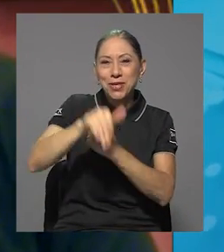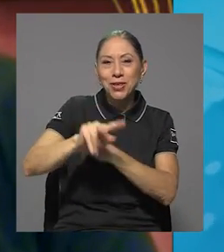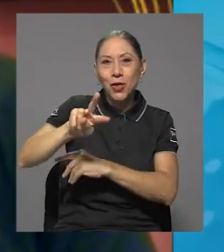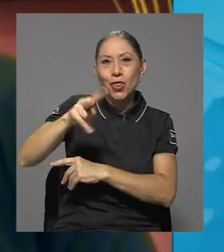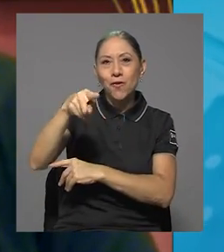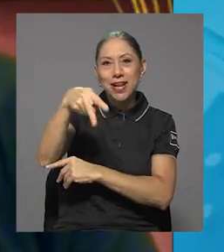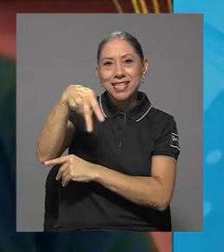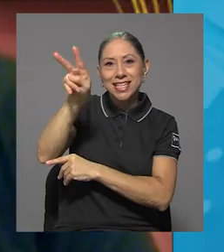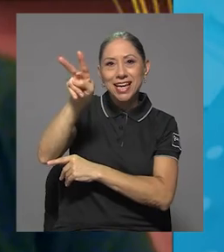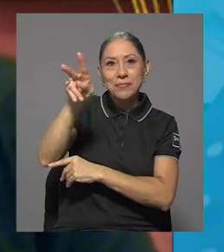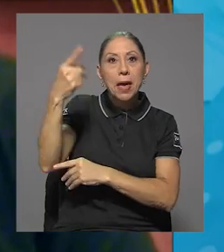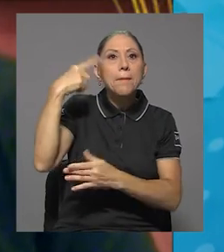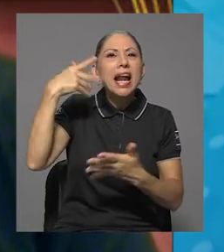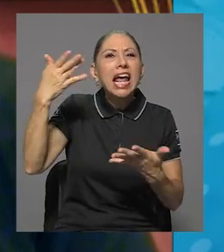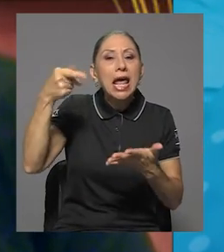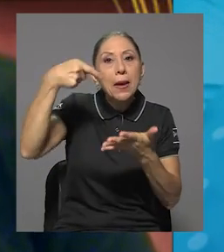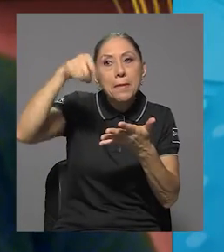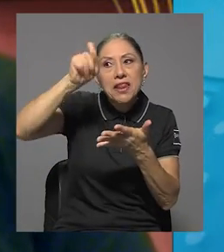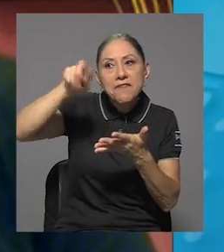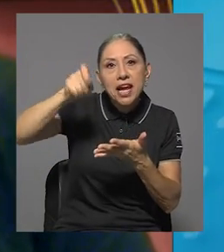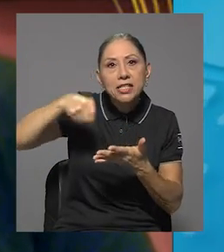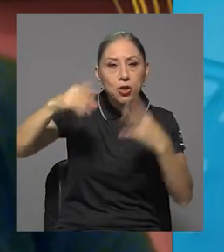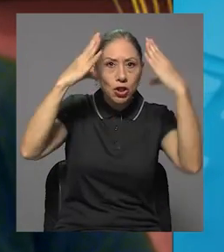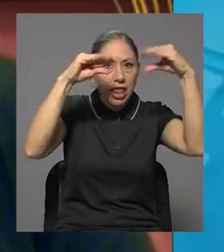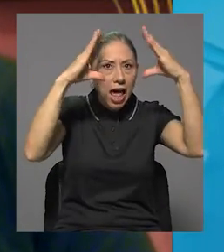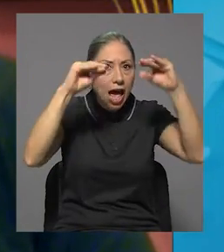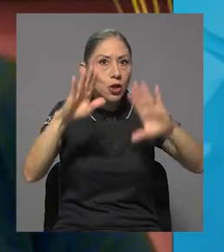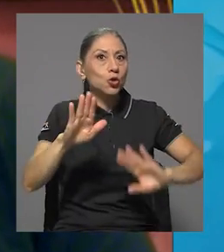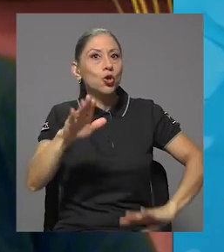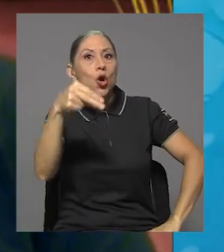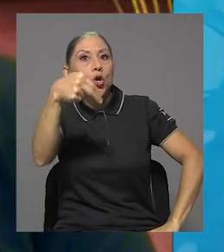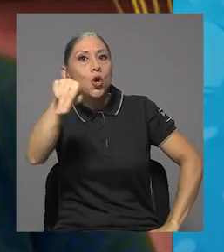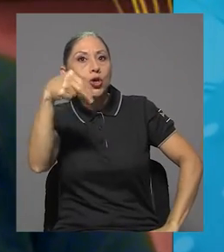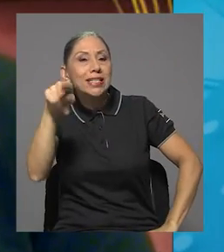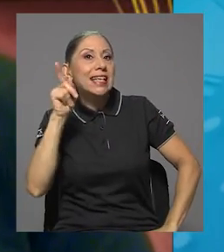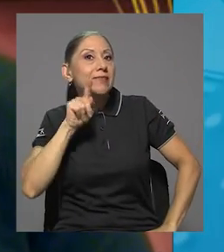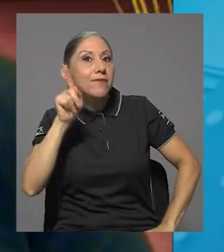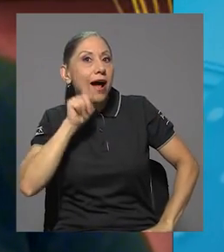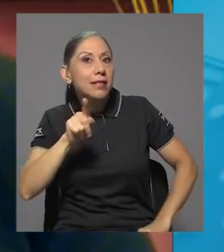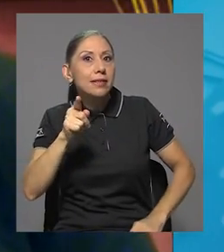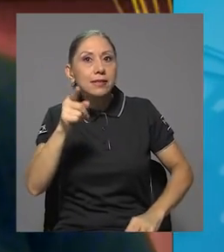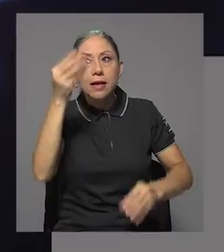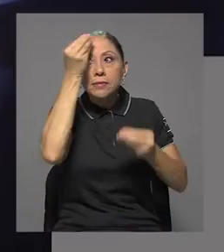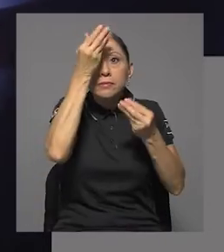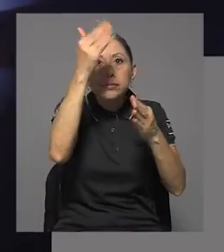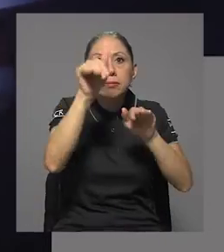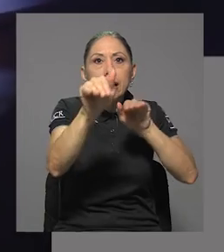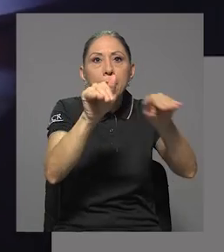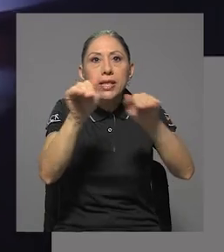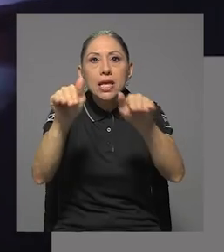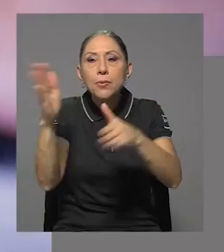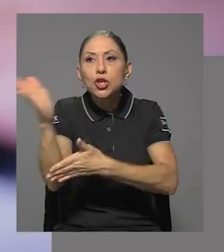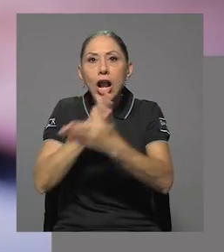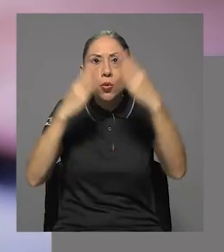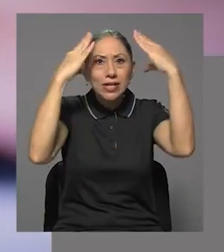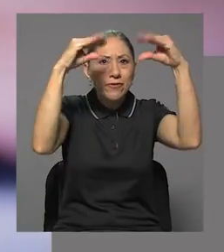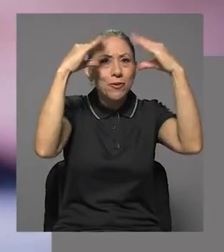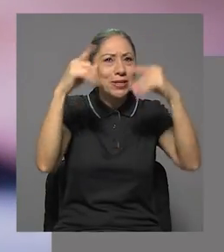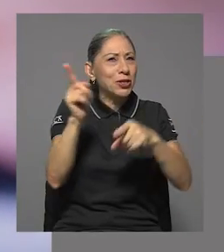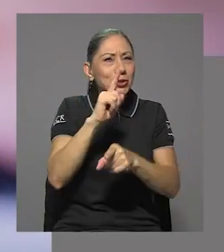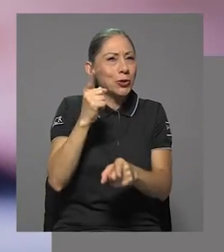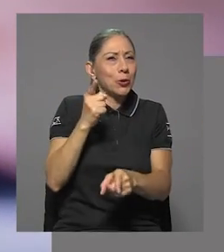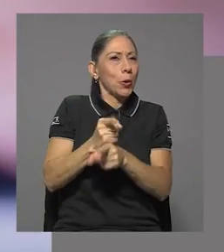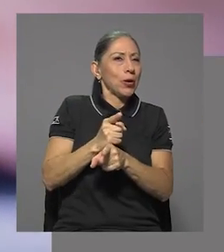doble check, para hablarnos un poco de verificación de datos, de noticias falsas, advertirnos de algunas informaciones que por ahí no son